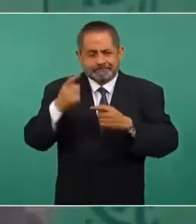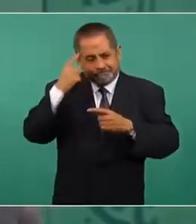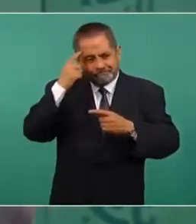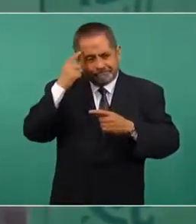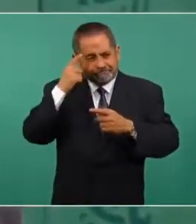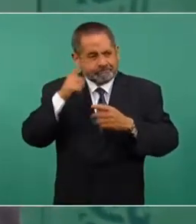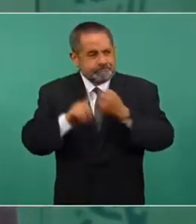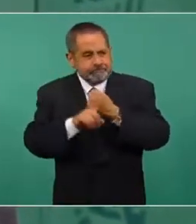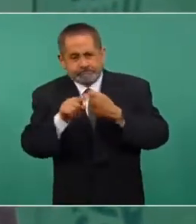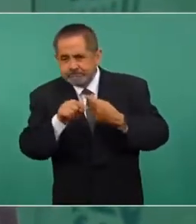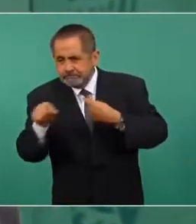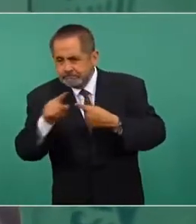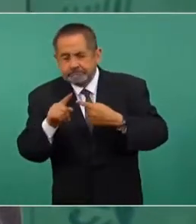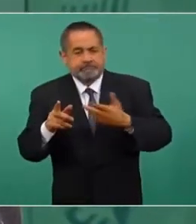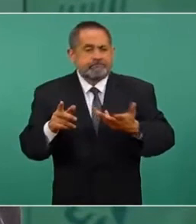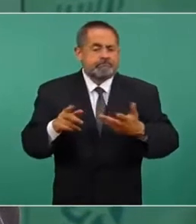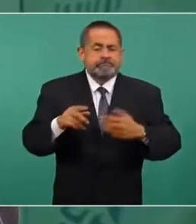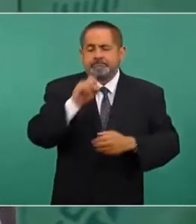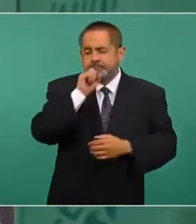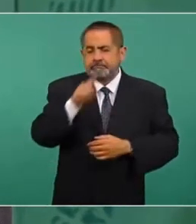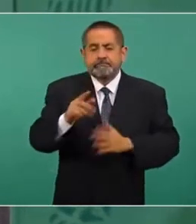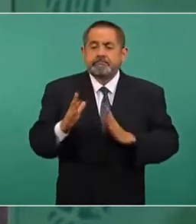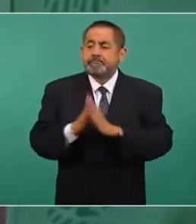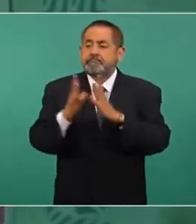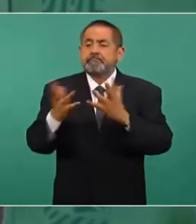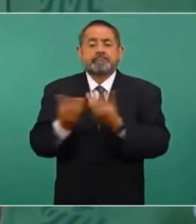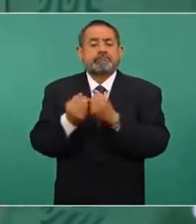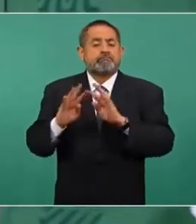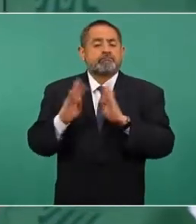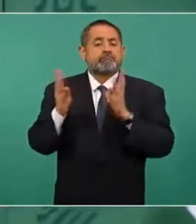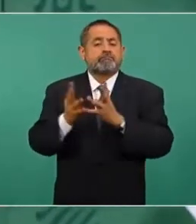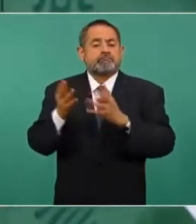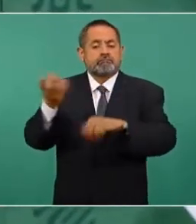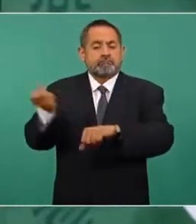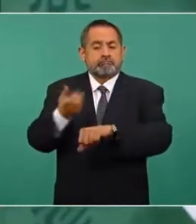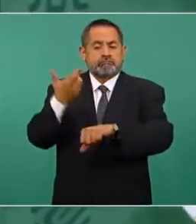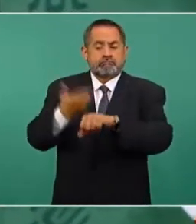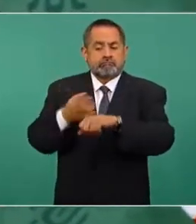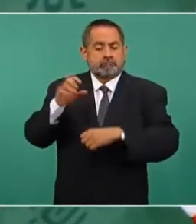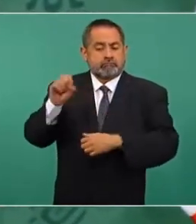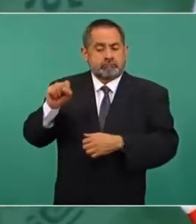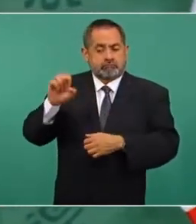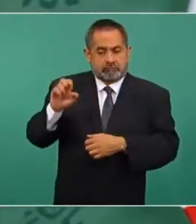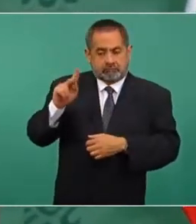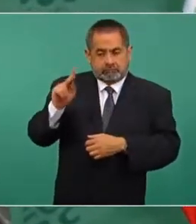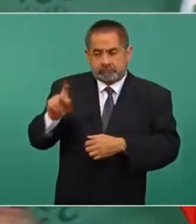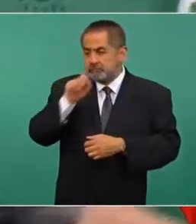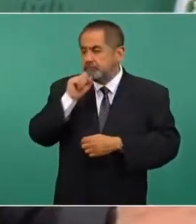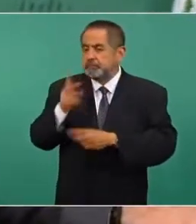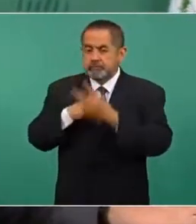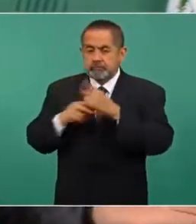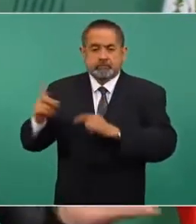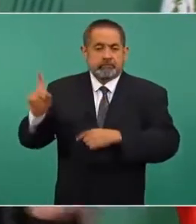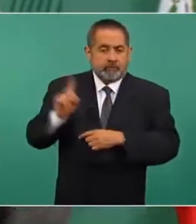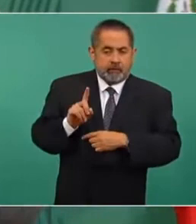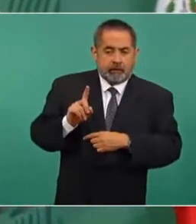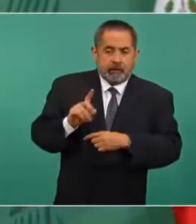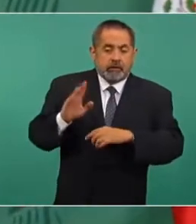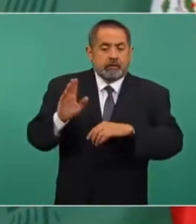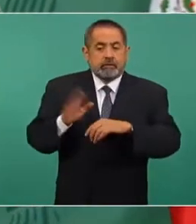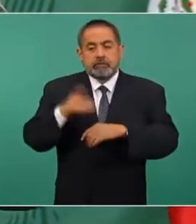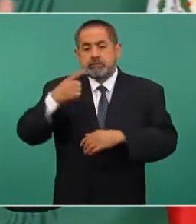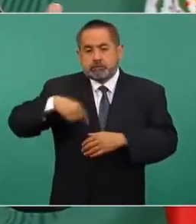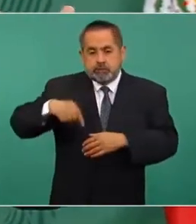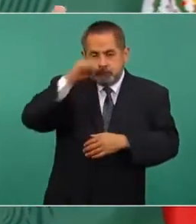También participa la secretaria de Educación Pública, porque estamos muy pendientes